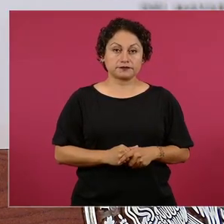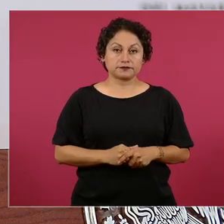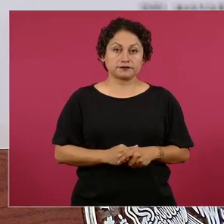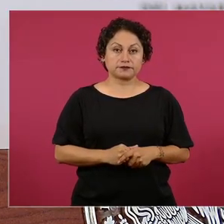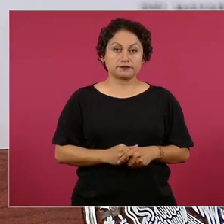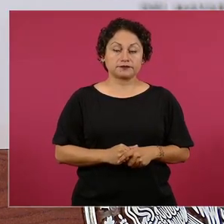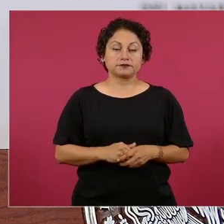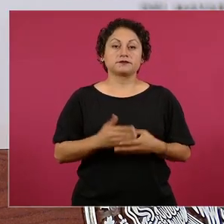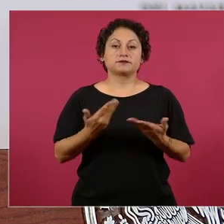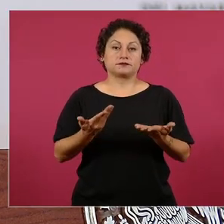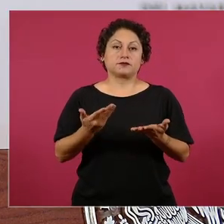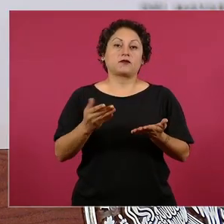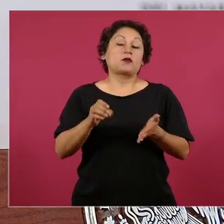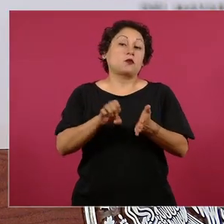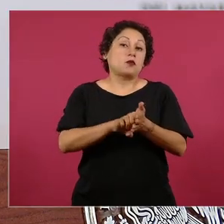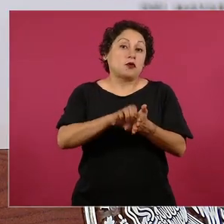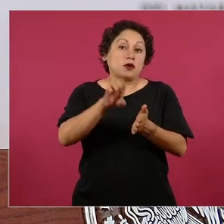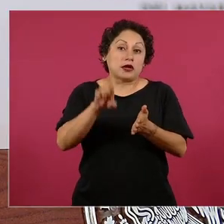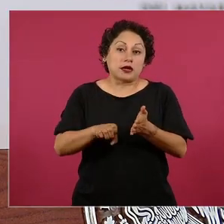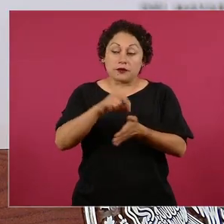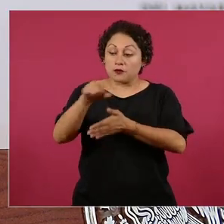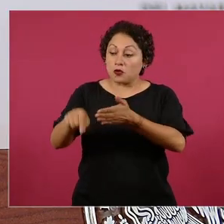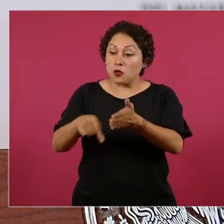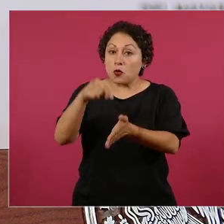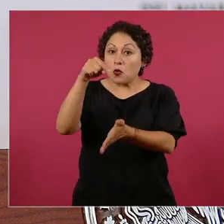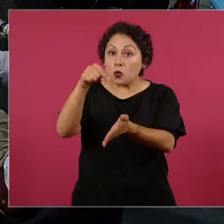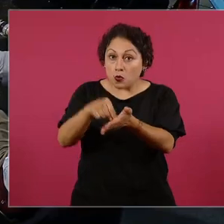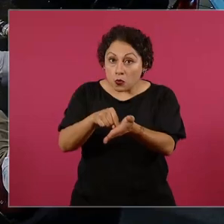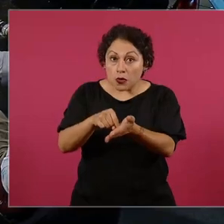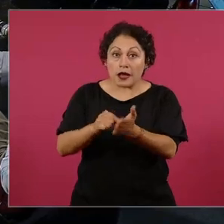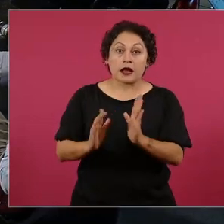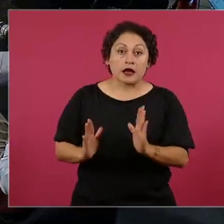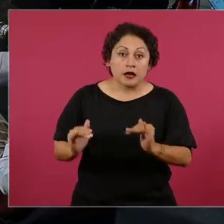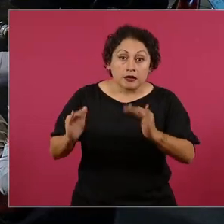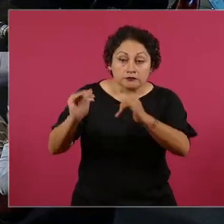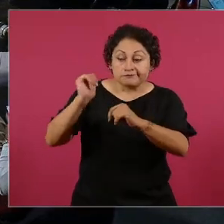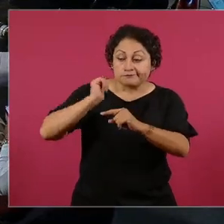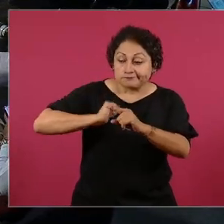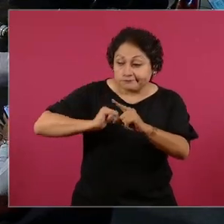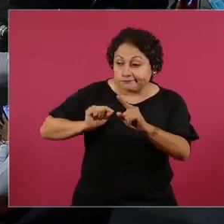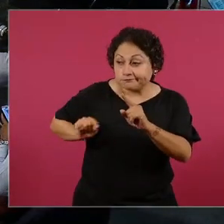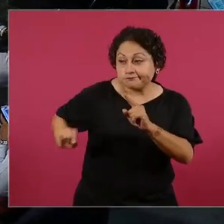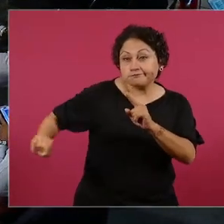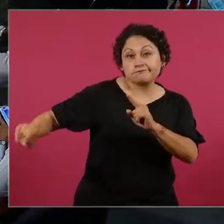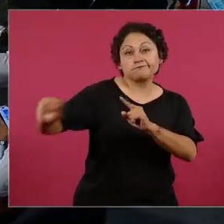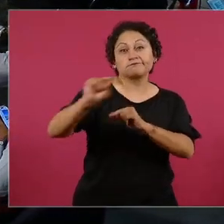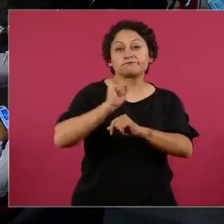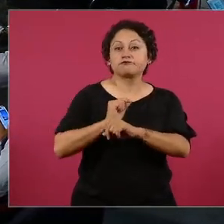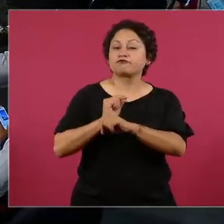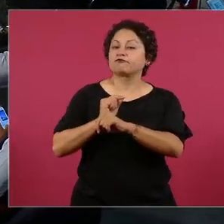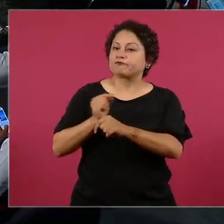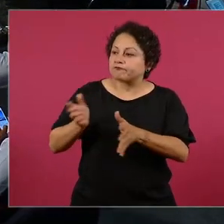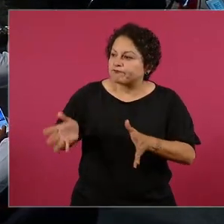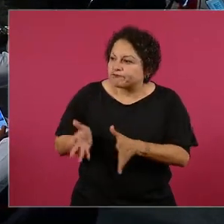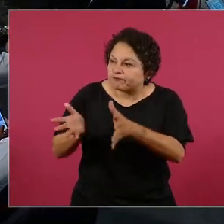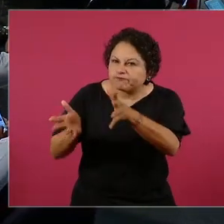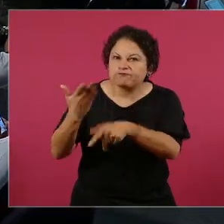zonas arqueológicas. Como nunca, además, imagínense,